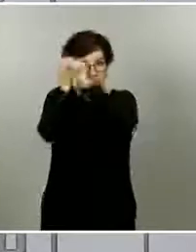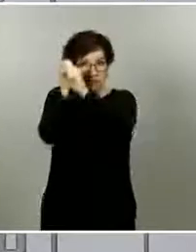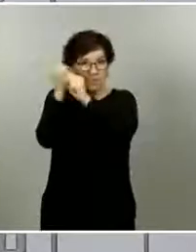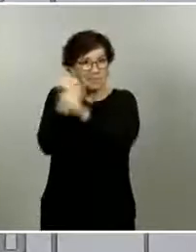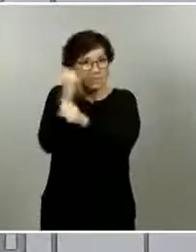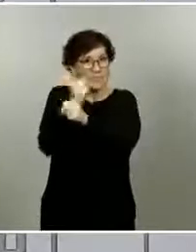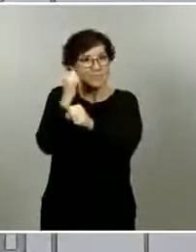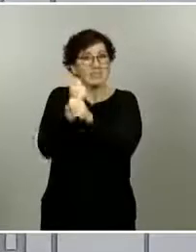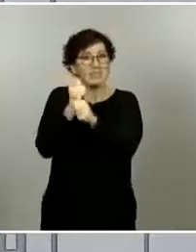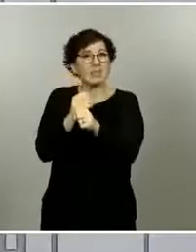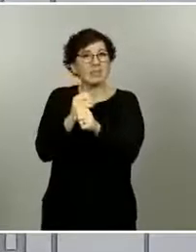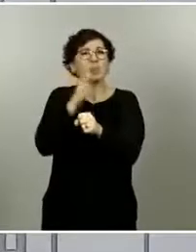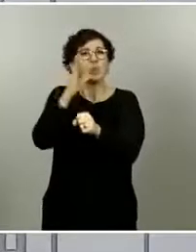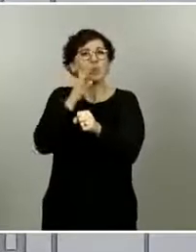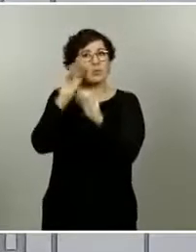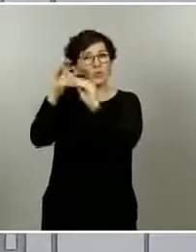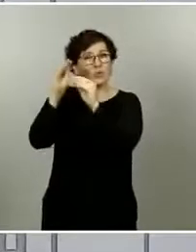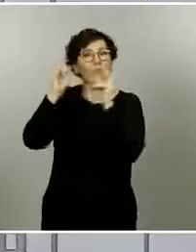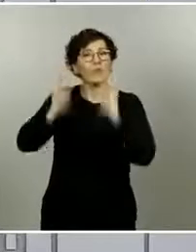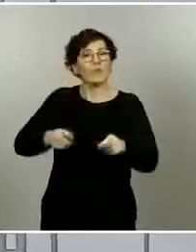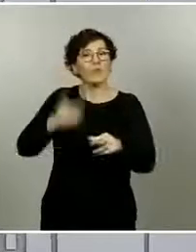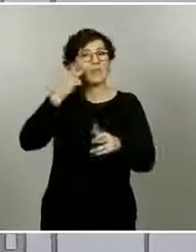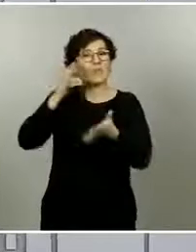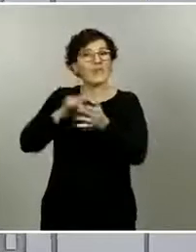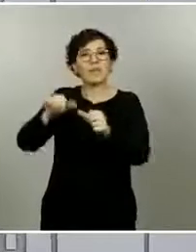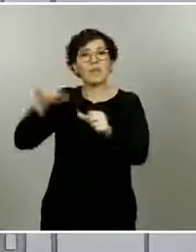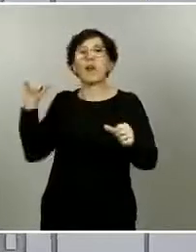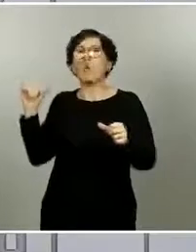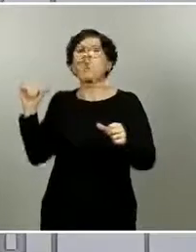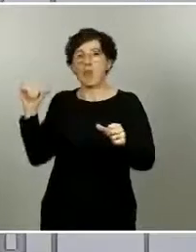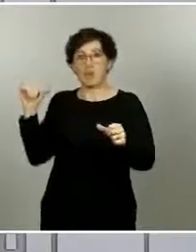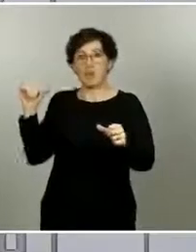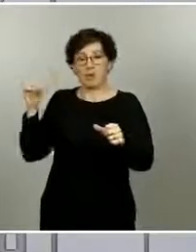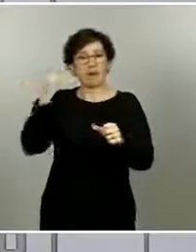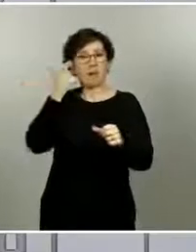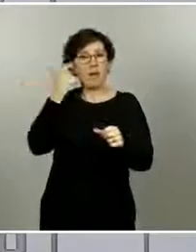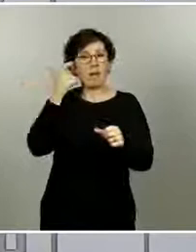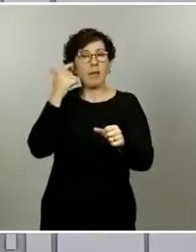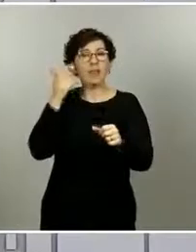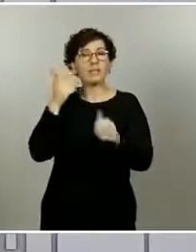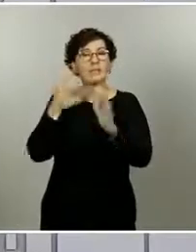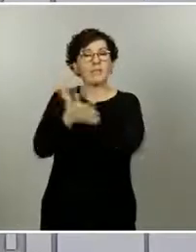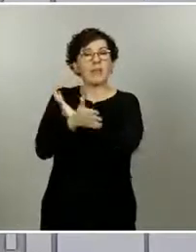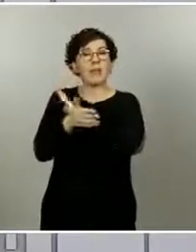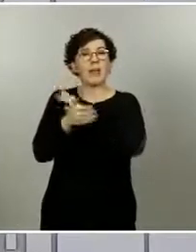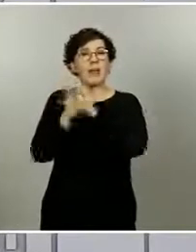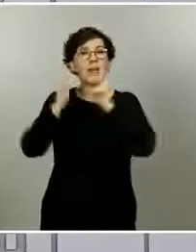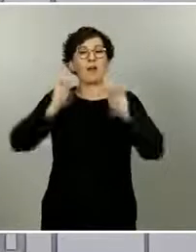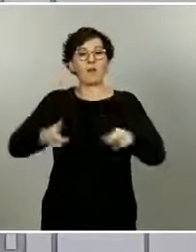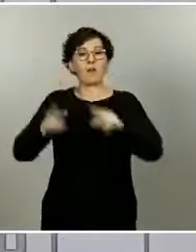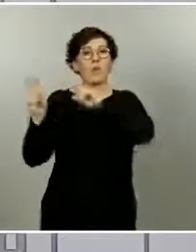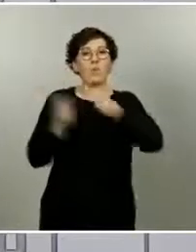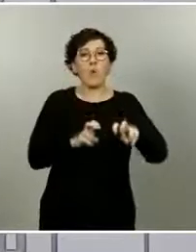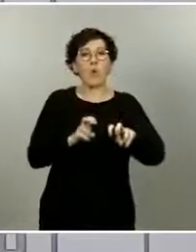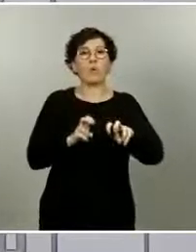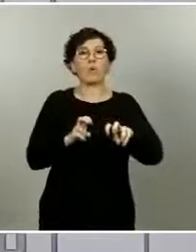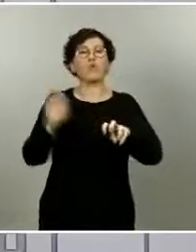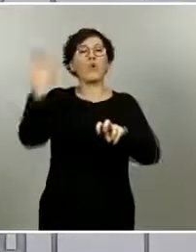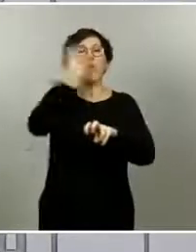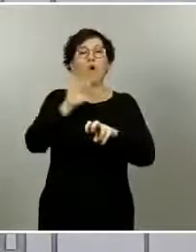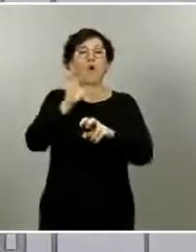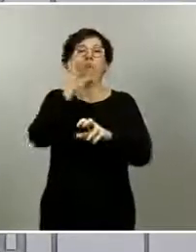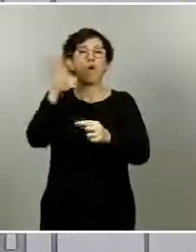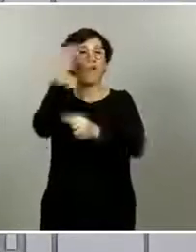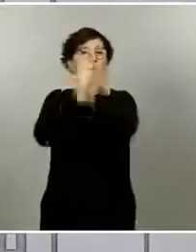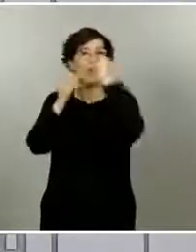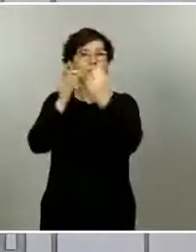comunidad para identificar las fechas de fallecimiento y poder valorar si realmente son nuevos fallecidos o a lo mejor han sido problemas de retrasos